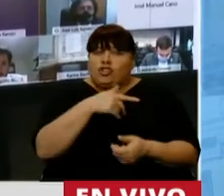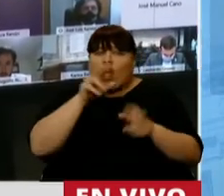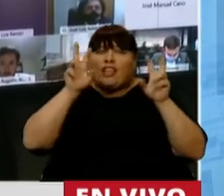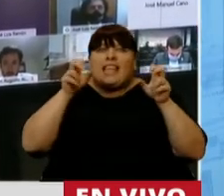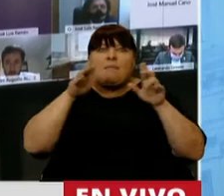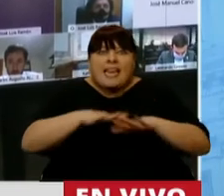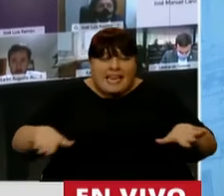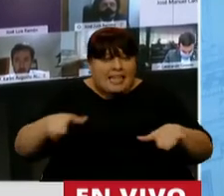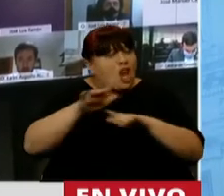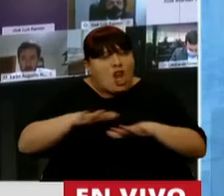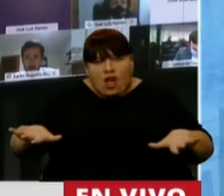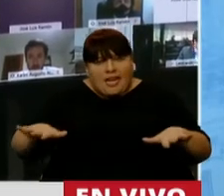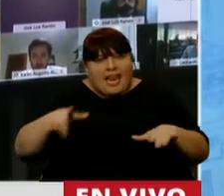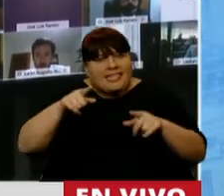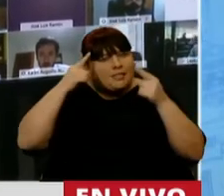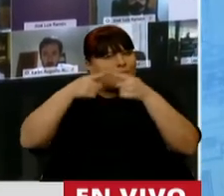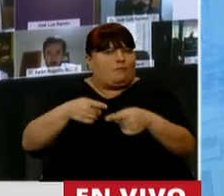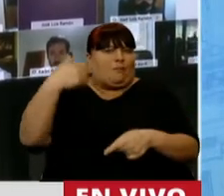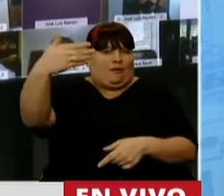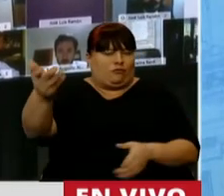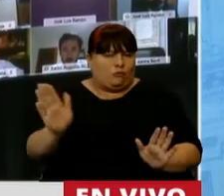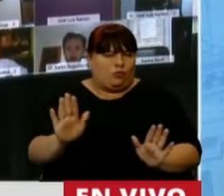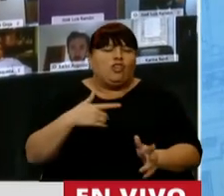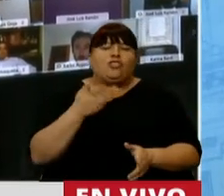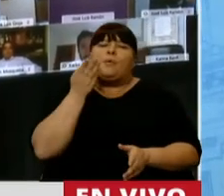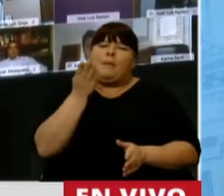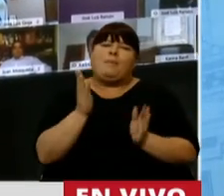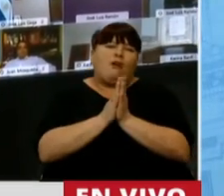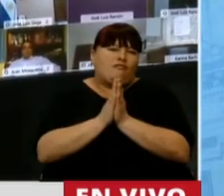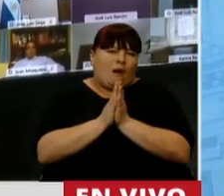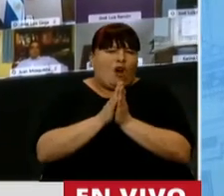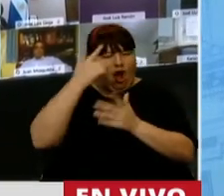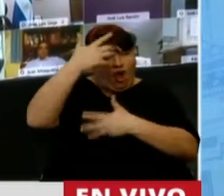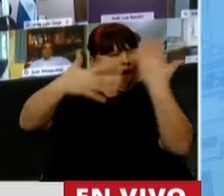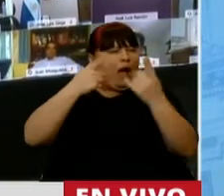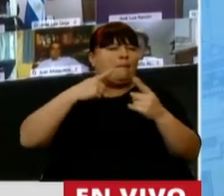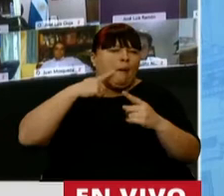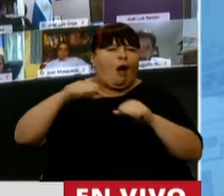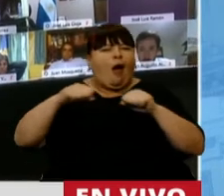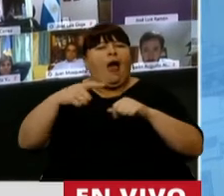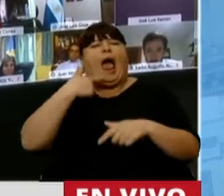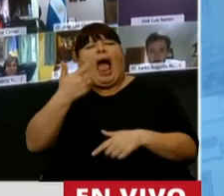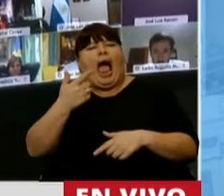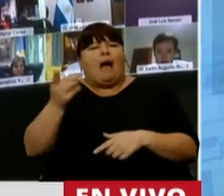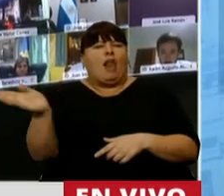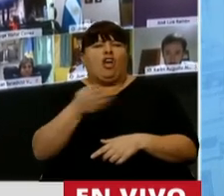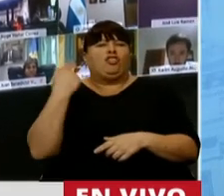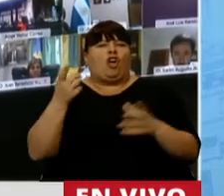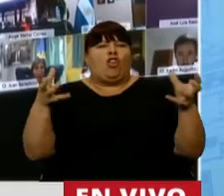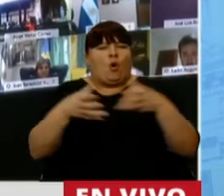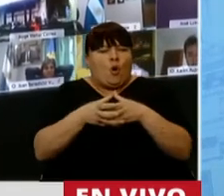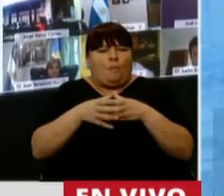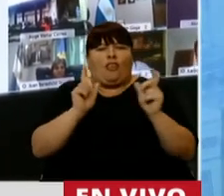política de niñez, la niñez es una perspectiva. Entonces voy a pedir que no confundan y no pongan en palabras de todos los